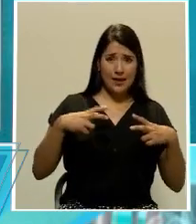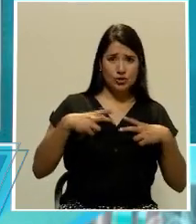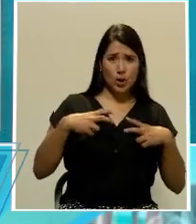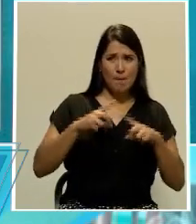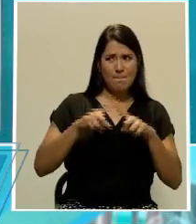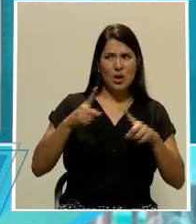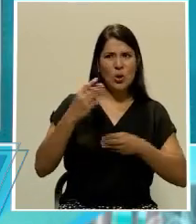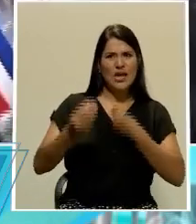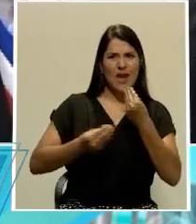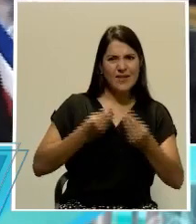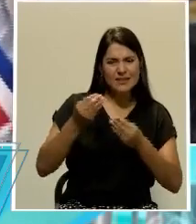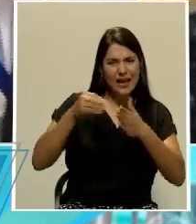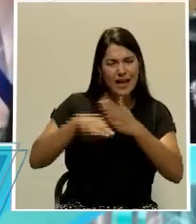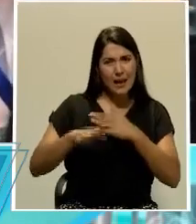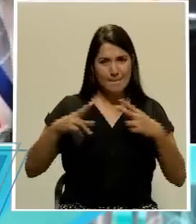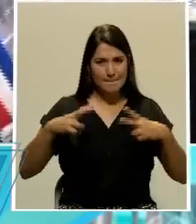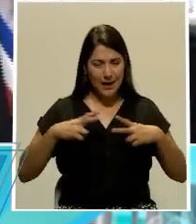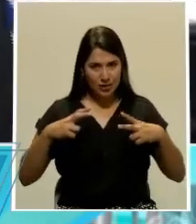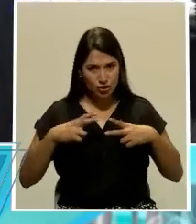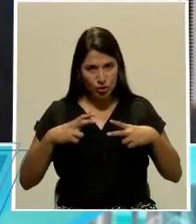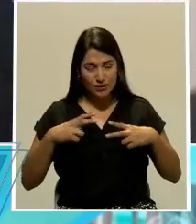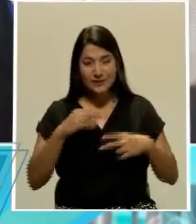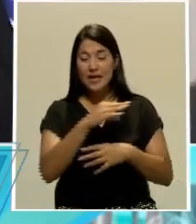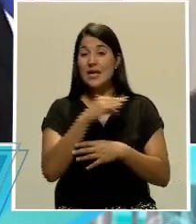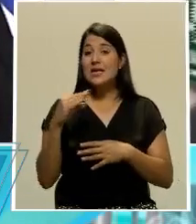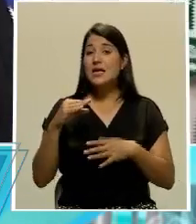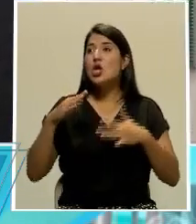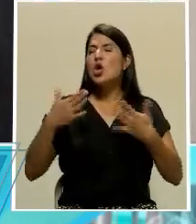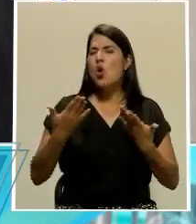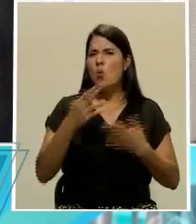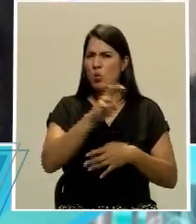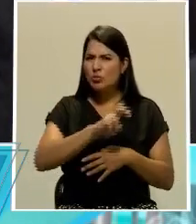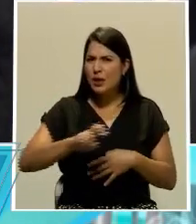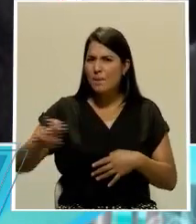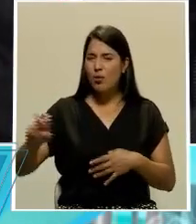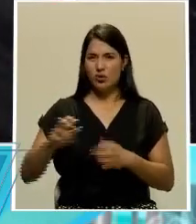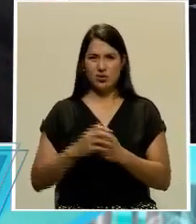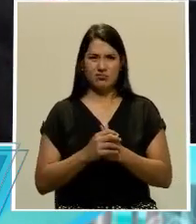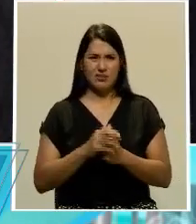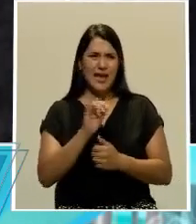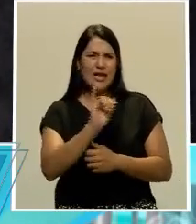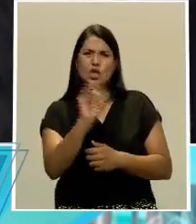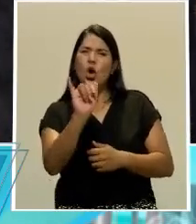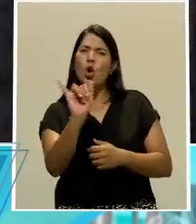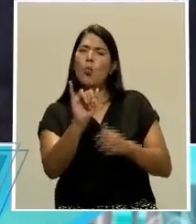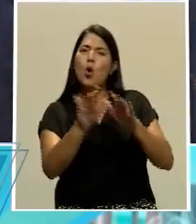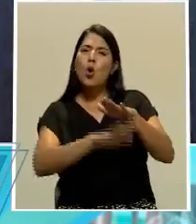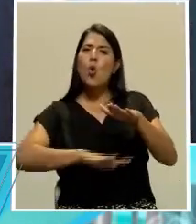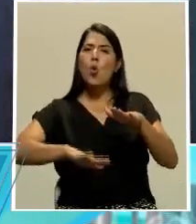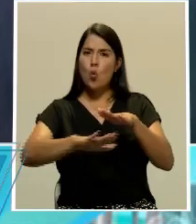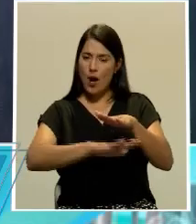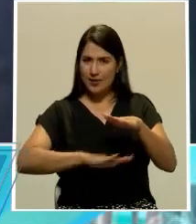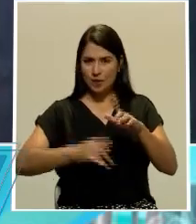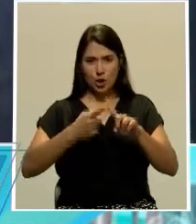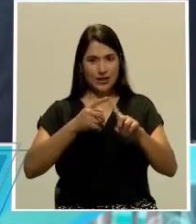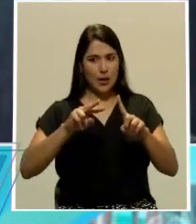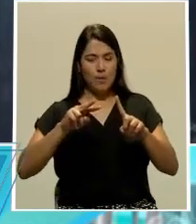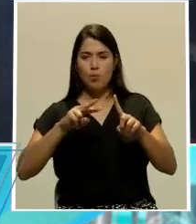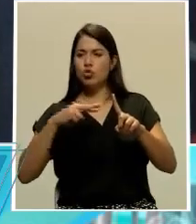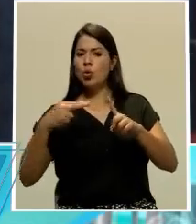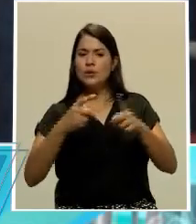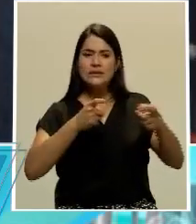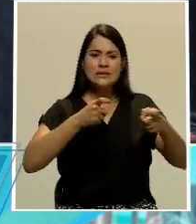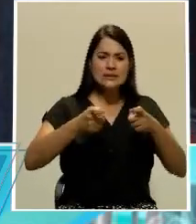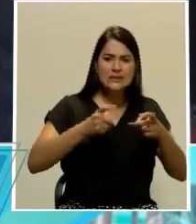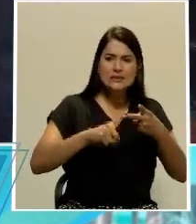qué va a hacer durante esas vacaciones, y además cuál es el medio de transporte. Es como el deber ser en los tres niveles, en el nivel del operativo, en el nivel de